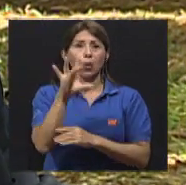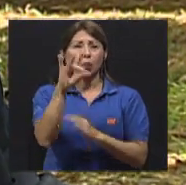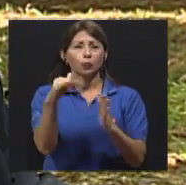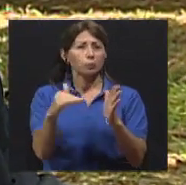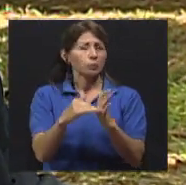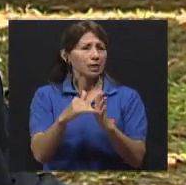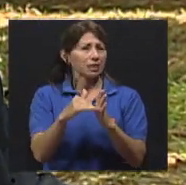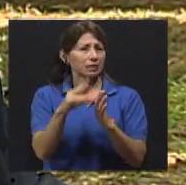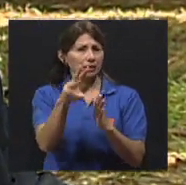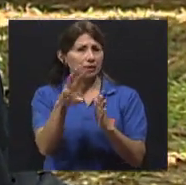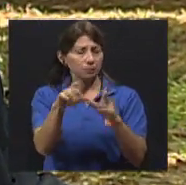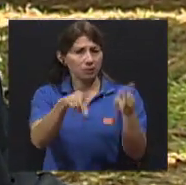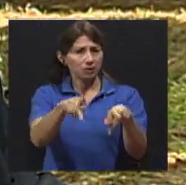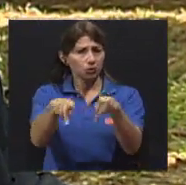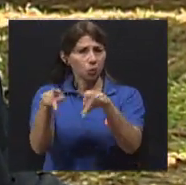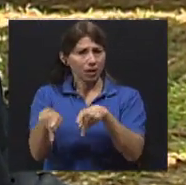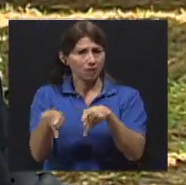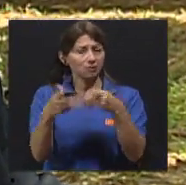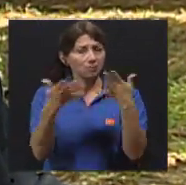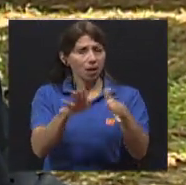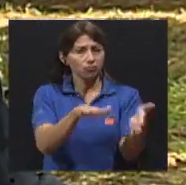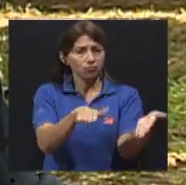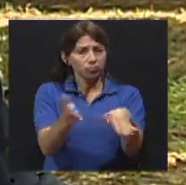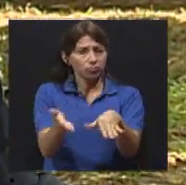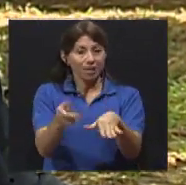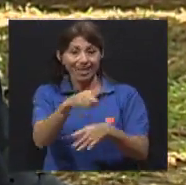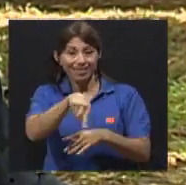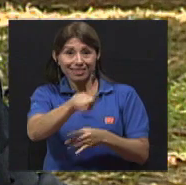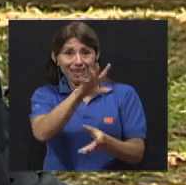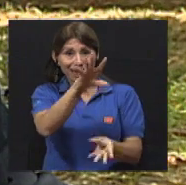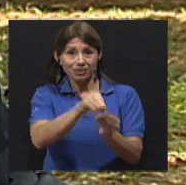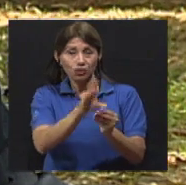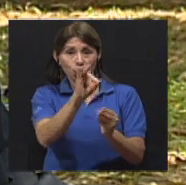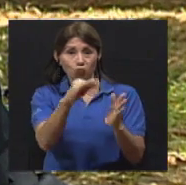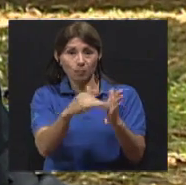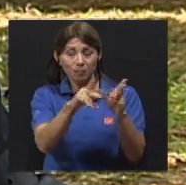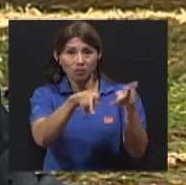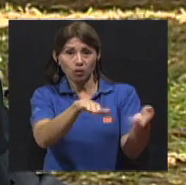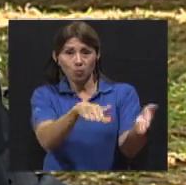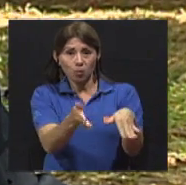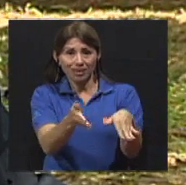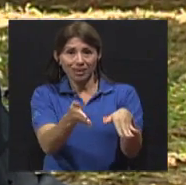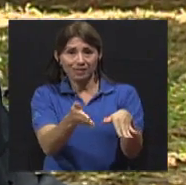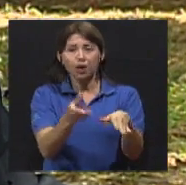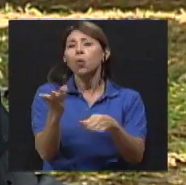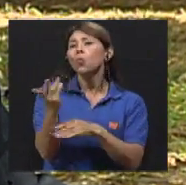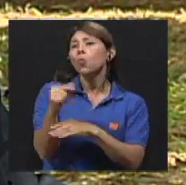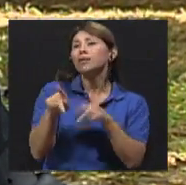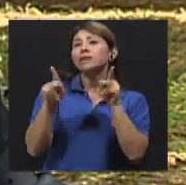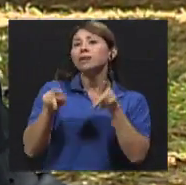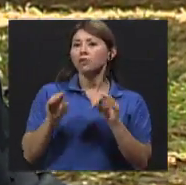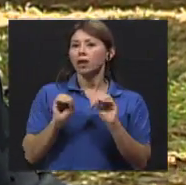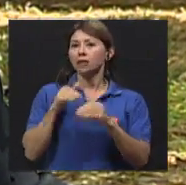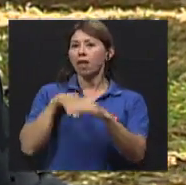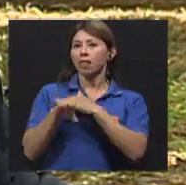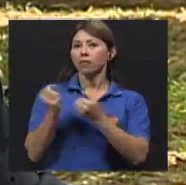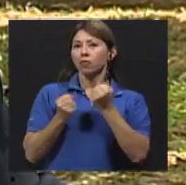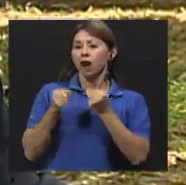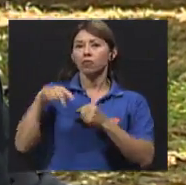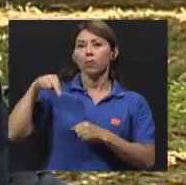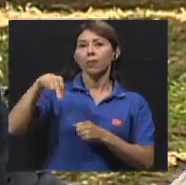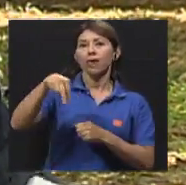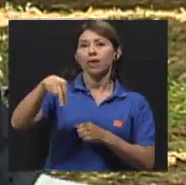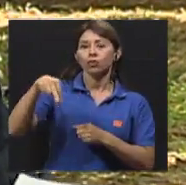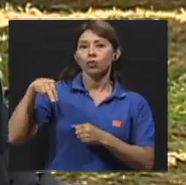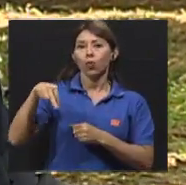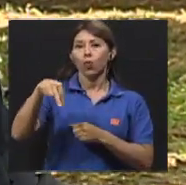Y de los cuales, de esos 8.000, 3.119 fueron peatones. Quiere decir